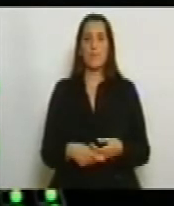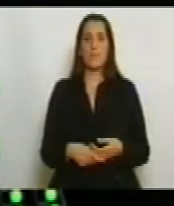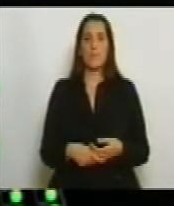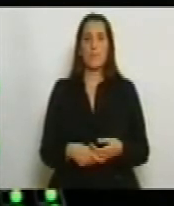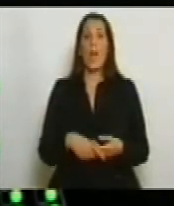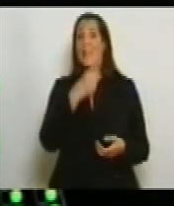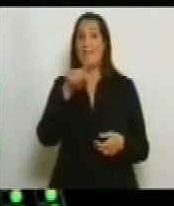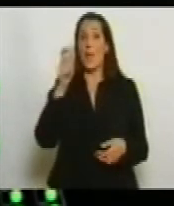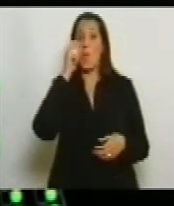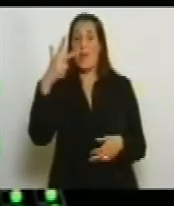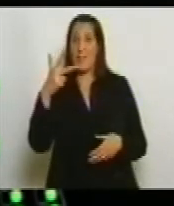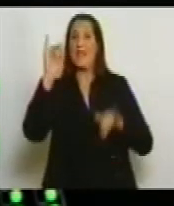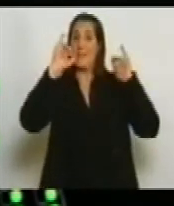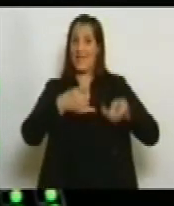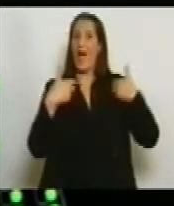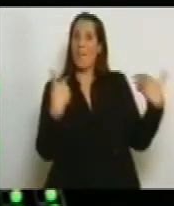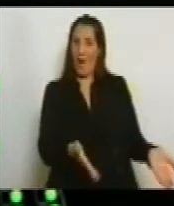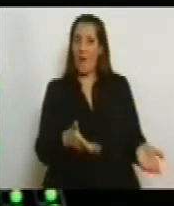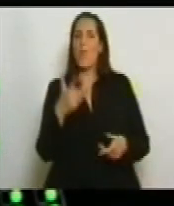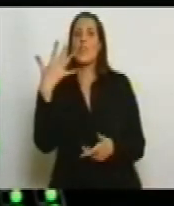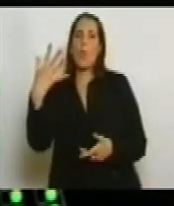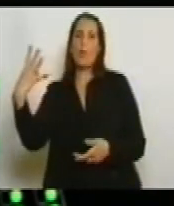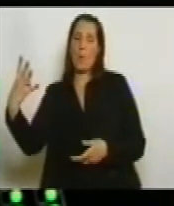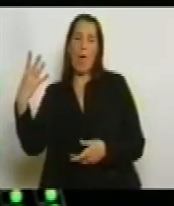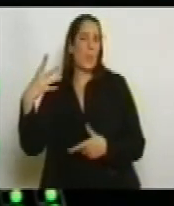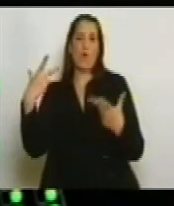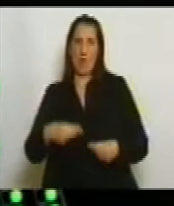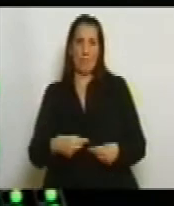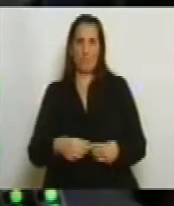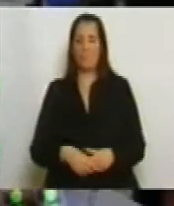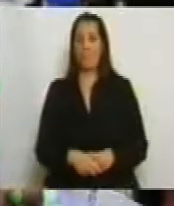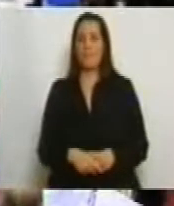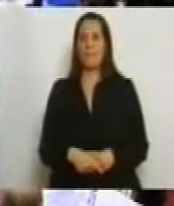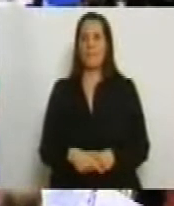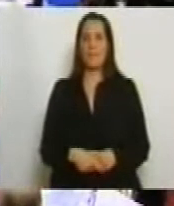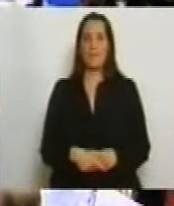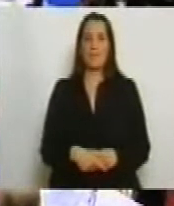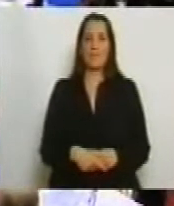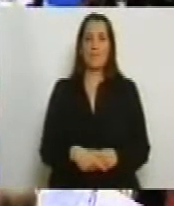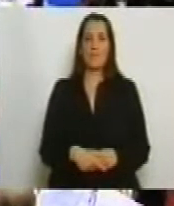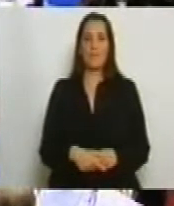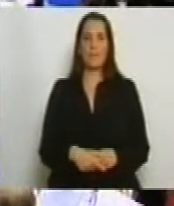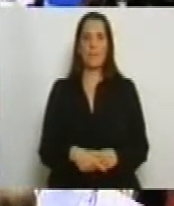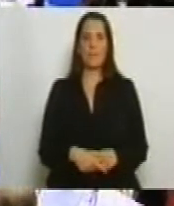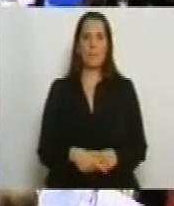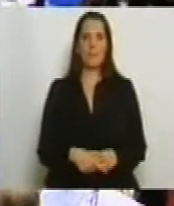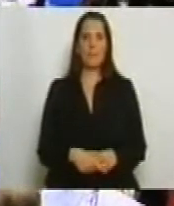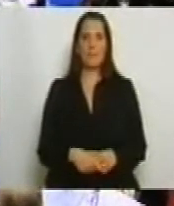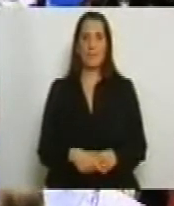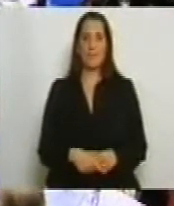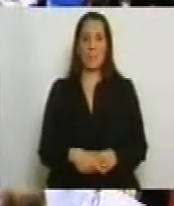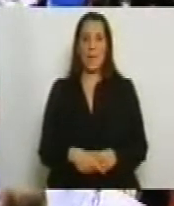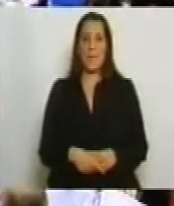123 votos afirmativos, 54 votos negativos. Resulta afirmativo, se